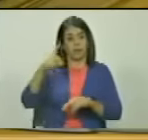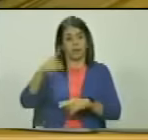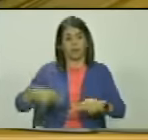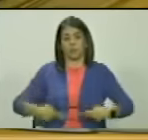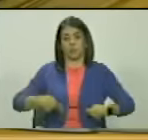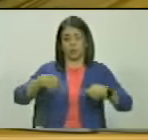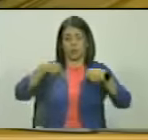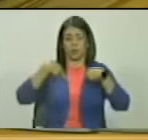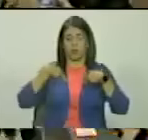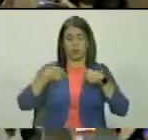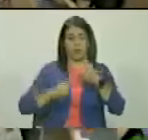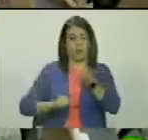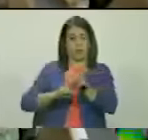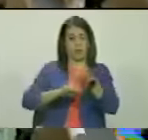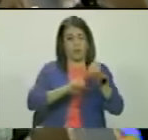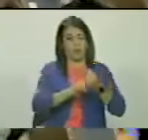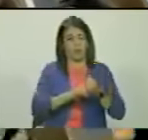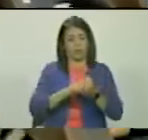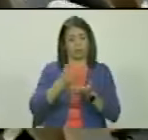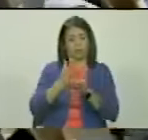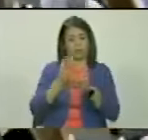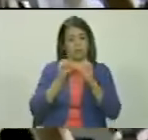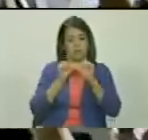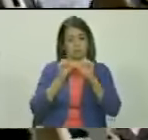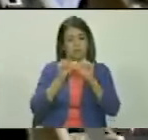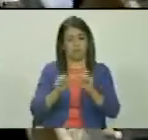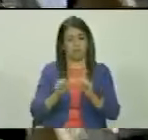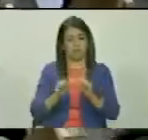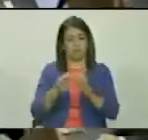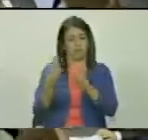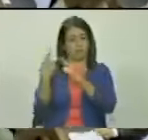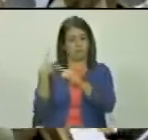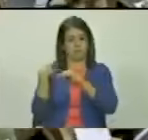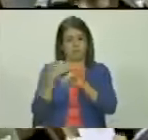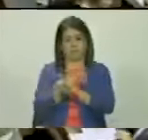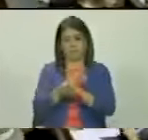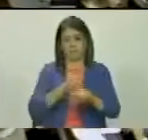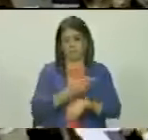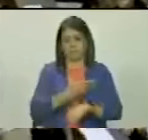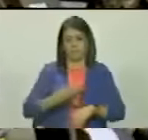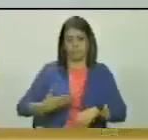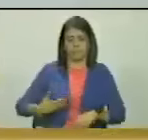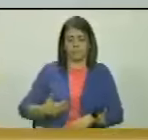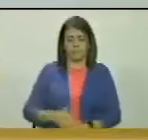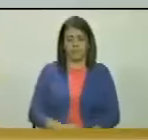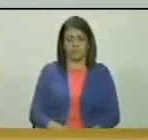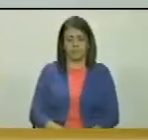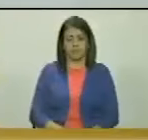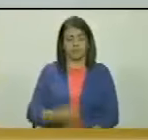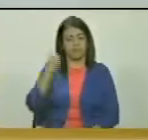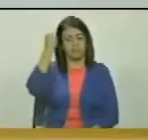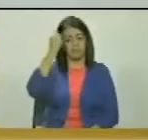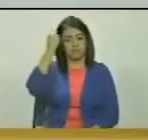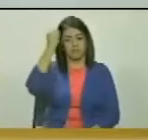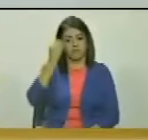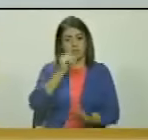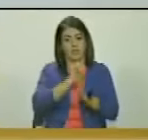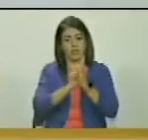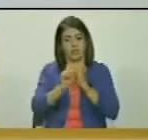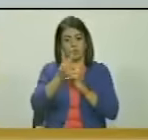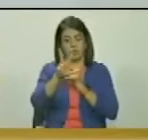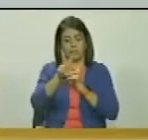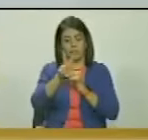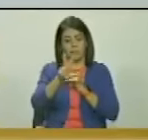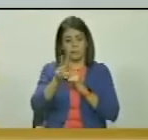humanos solidaridad concurrencia y corresponsabilidad es todo ciudadano presidente en consideración el artículo